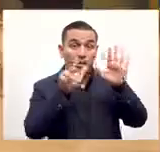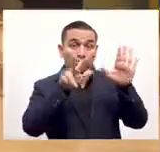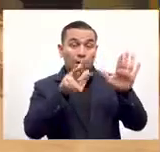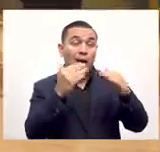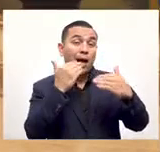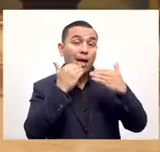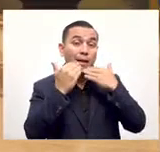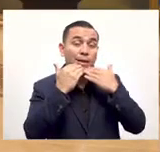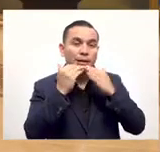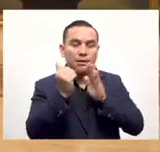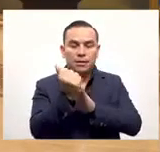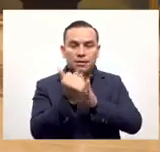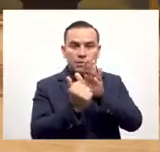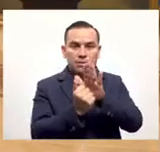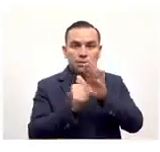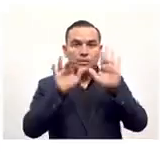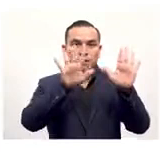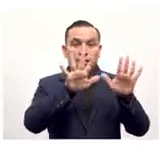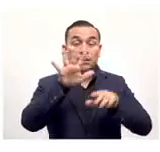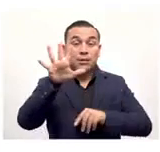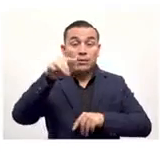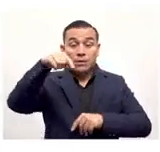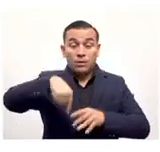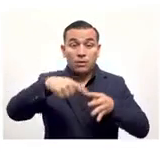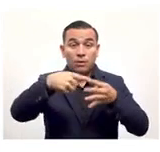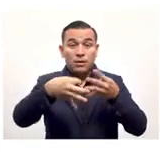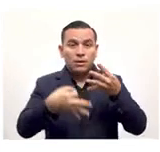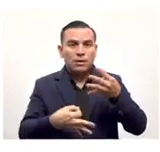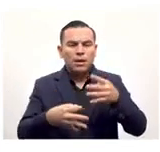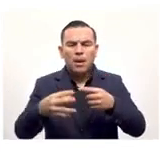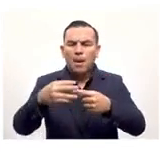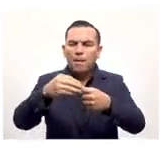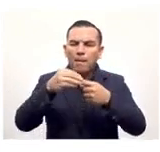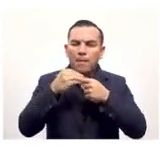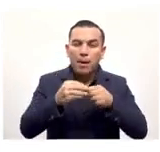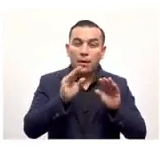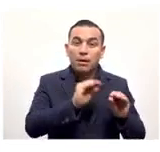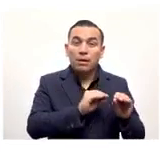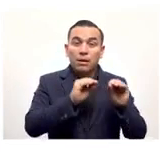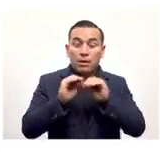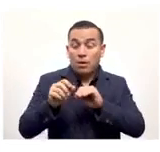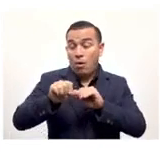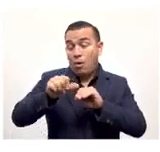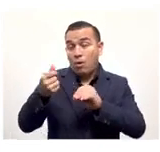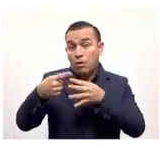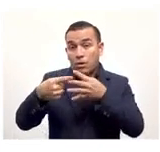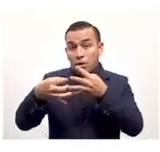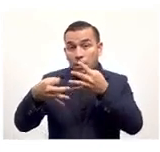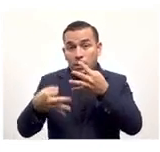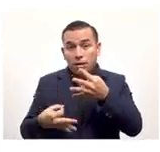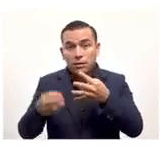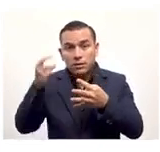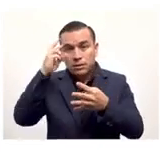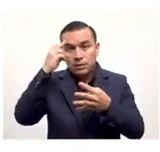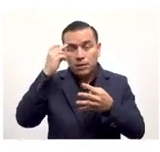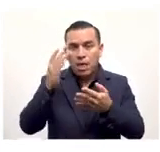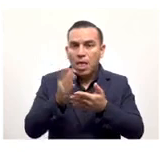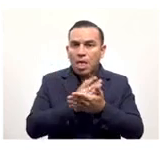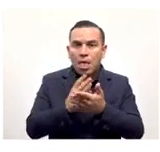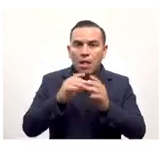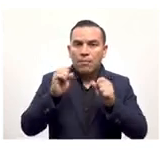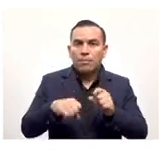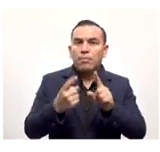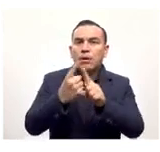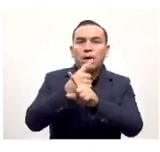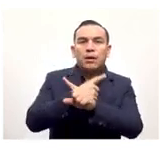8. Artículo 15, la presente ley tendrá carácter especial en su aplicación respecto de otras leyes que regulen la materia quedando